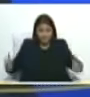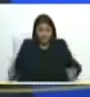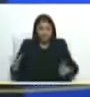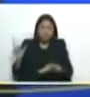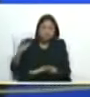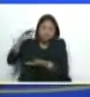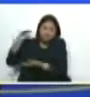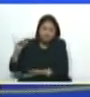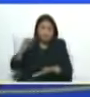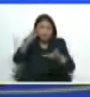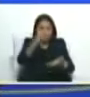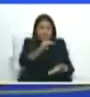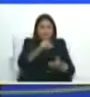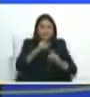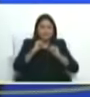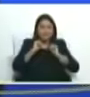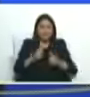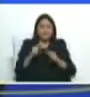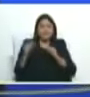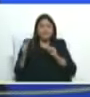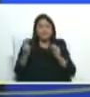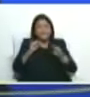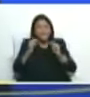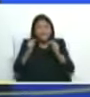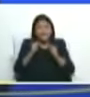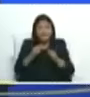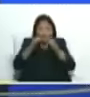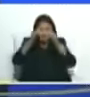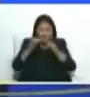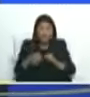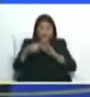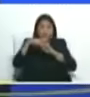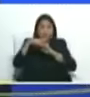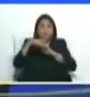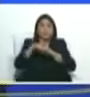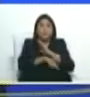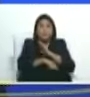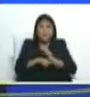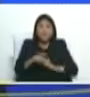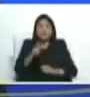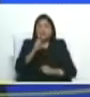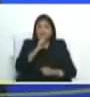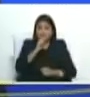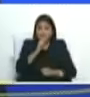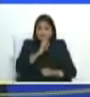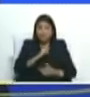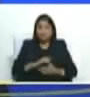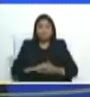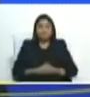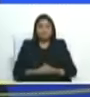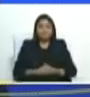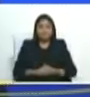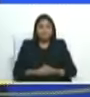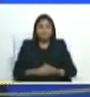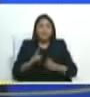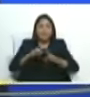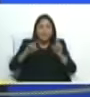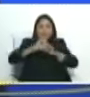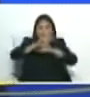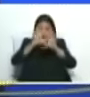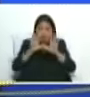y arrancamos un debate intenso tenso difícil pero franco